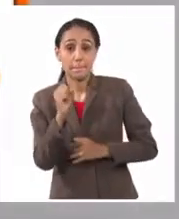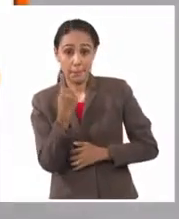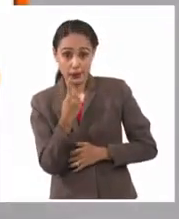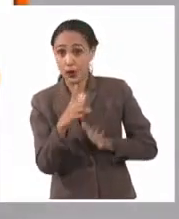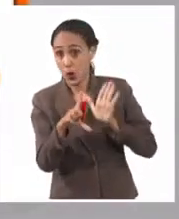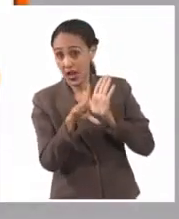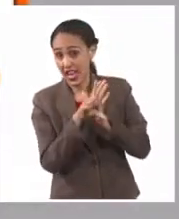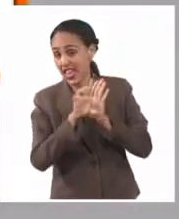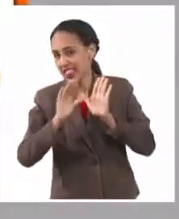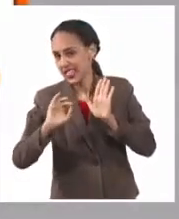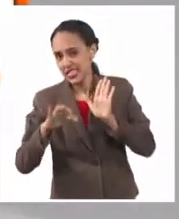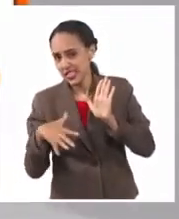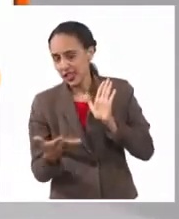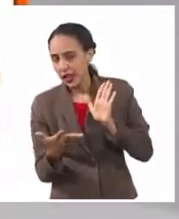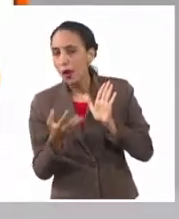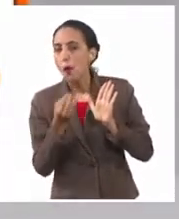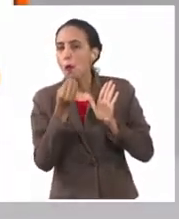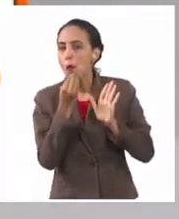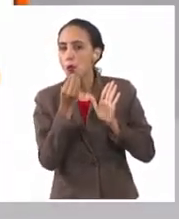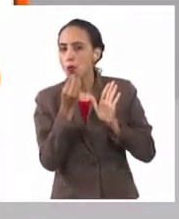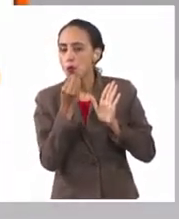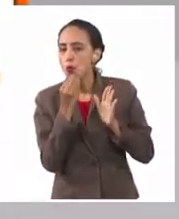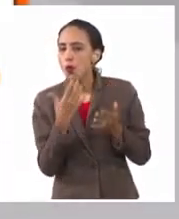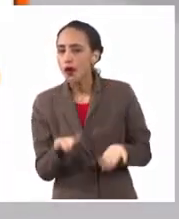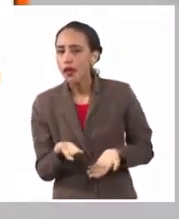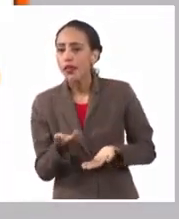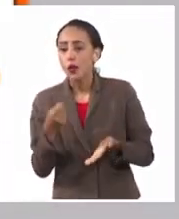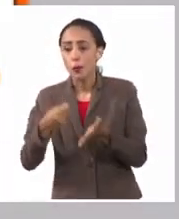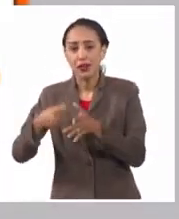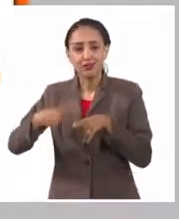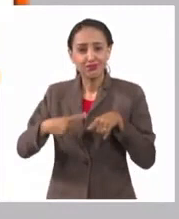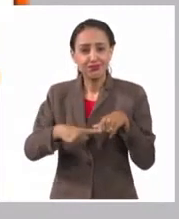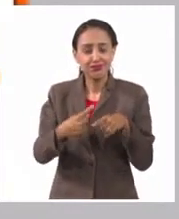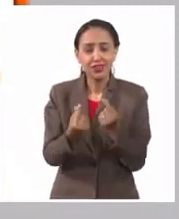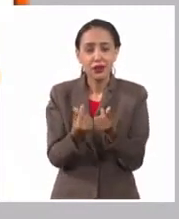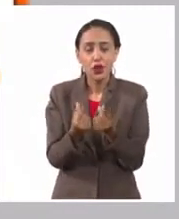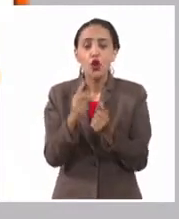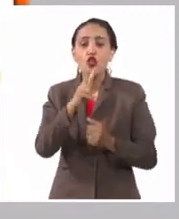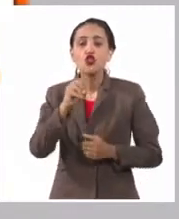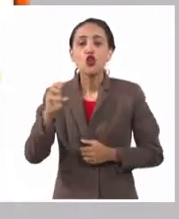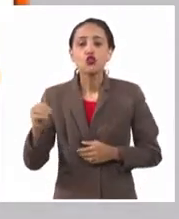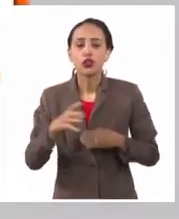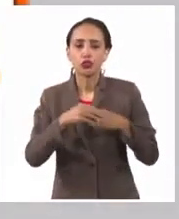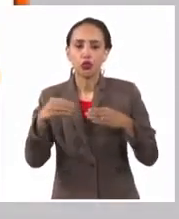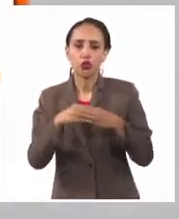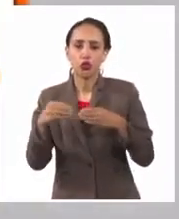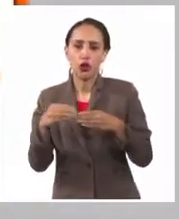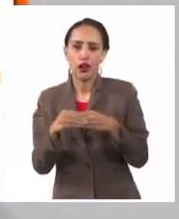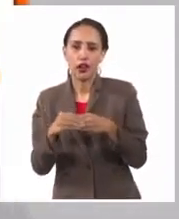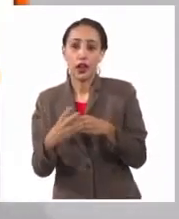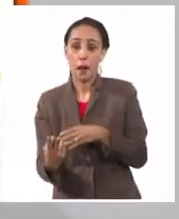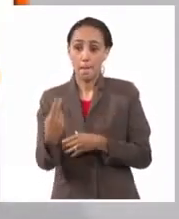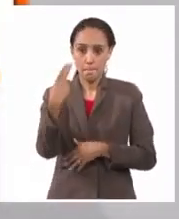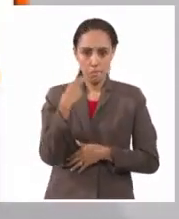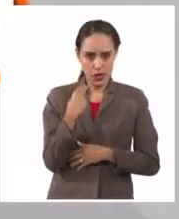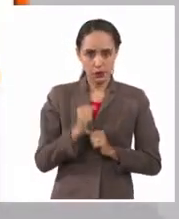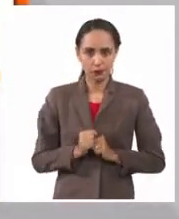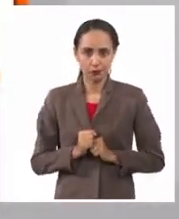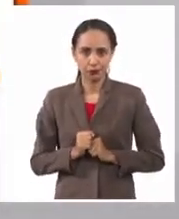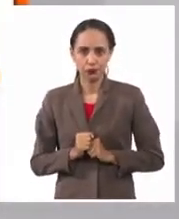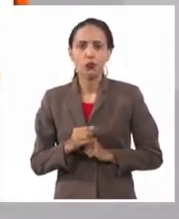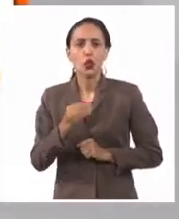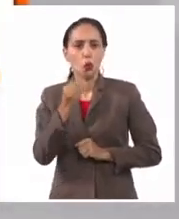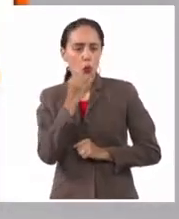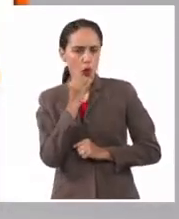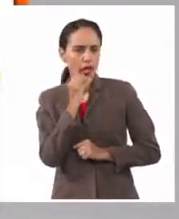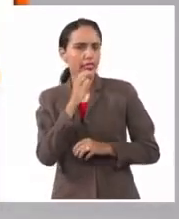que se pueden importar hasta 200 dólares mediante envío, dígase los que llegan vía postal